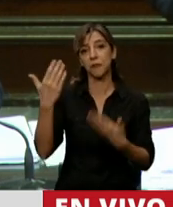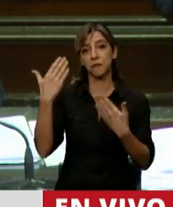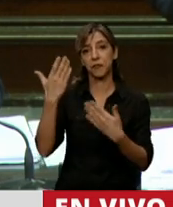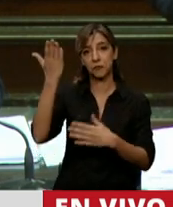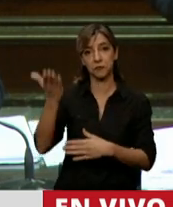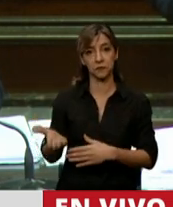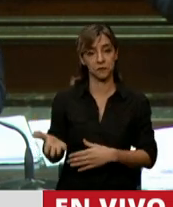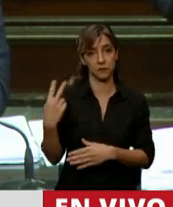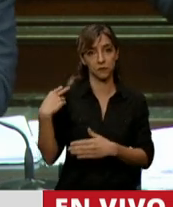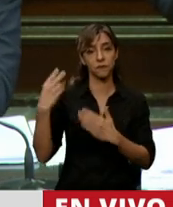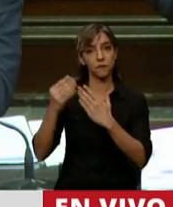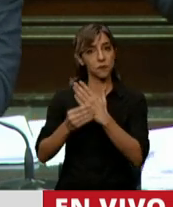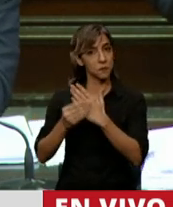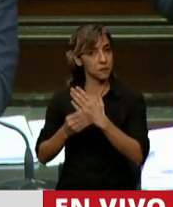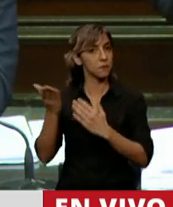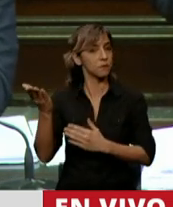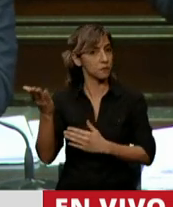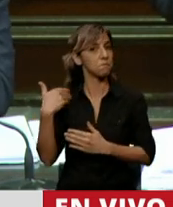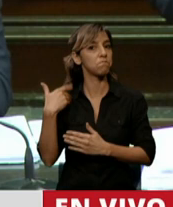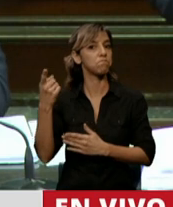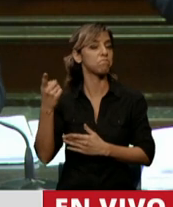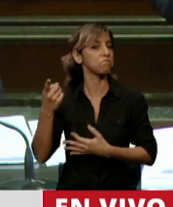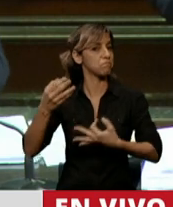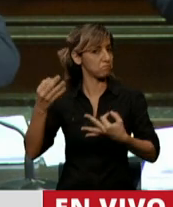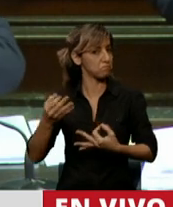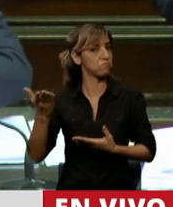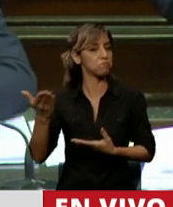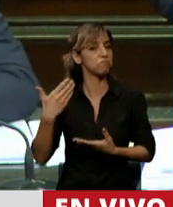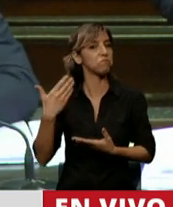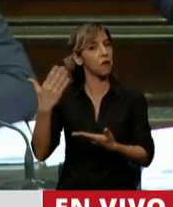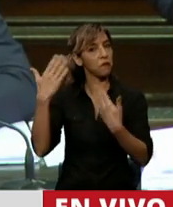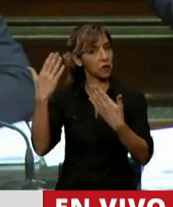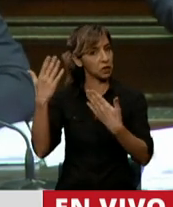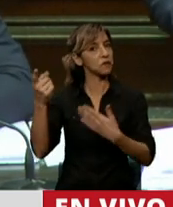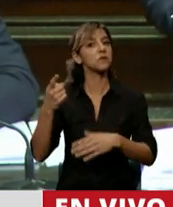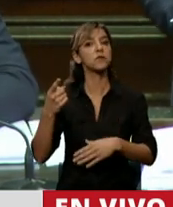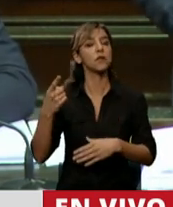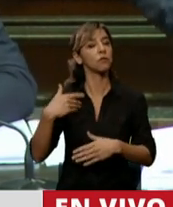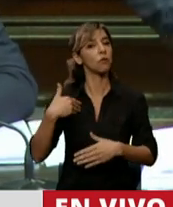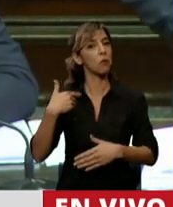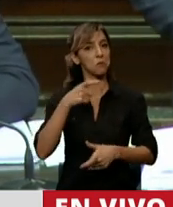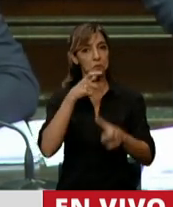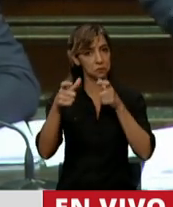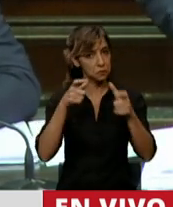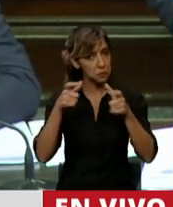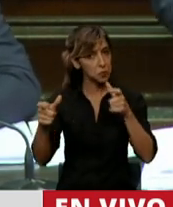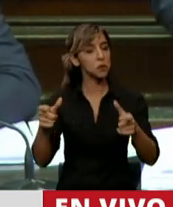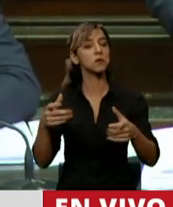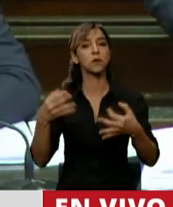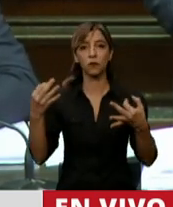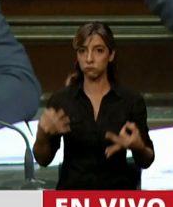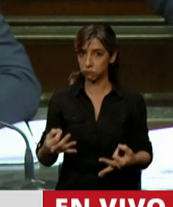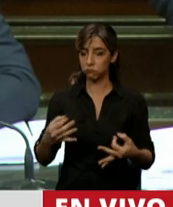tarea que hace. Felicitarlo por su prudencia, felicitarlo por su respuesta y